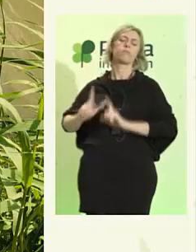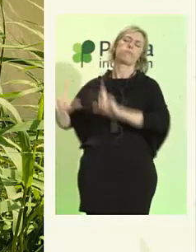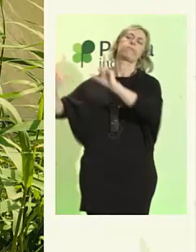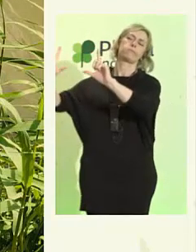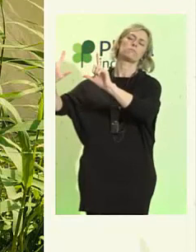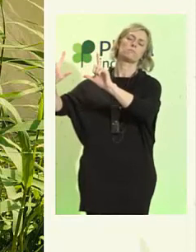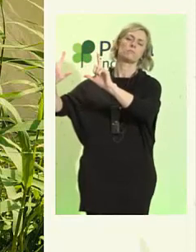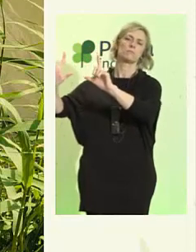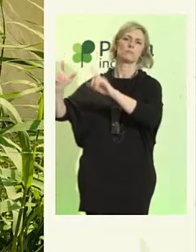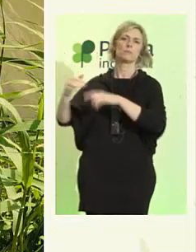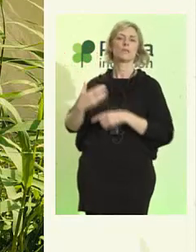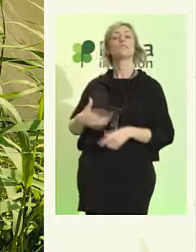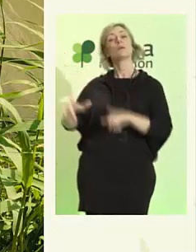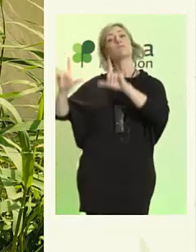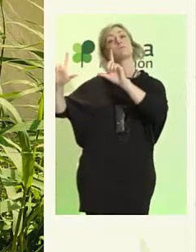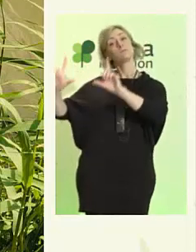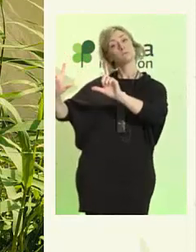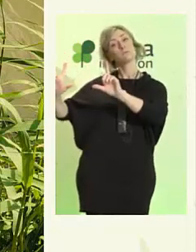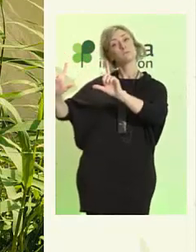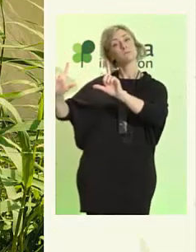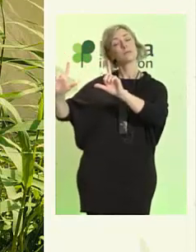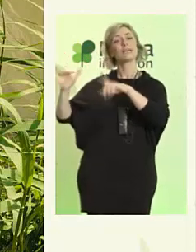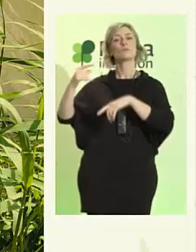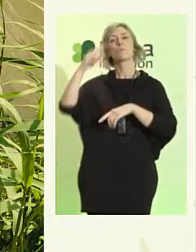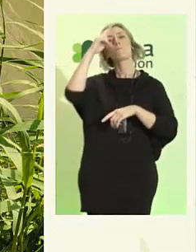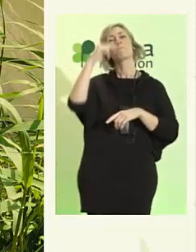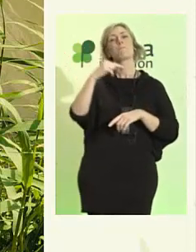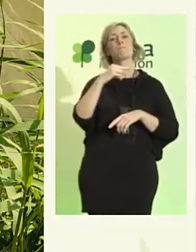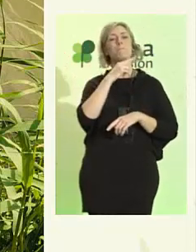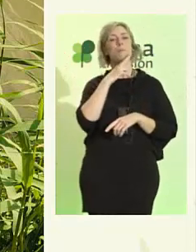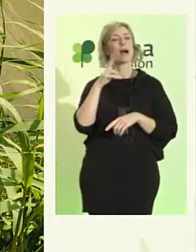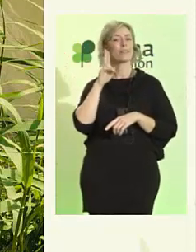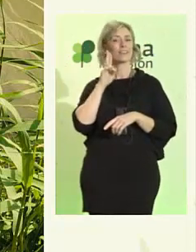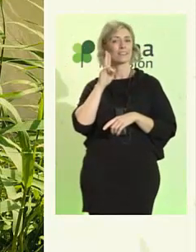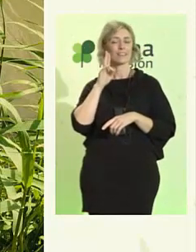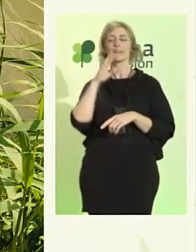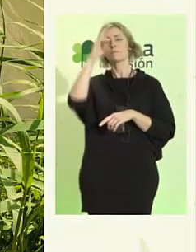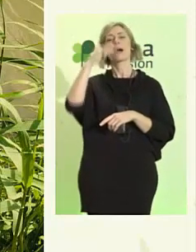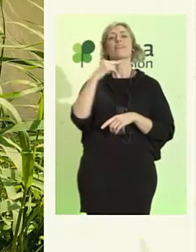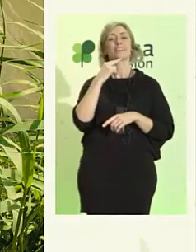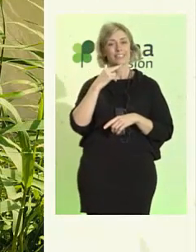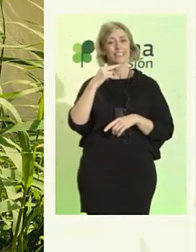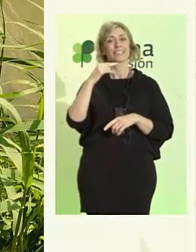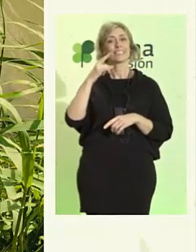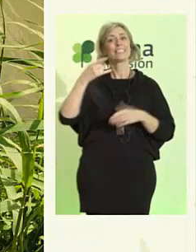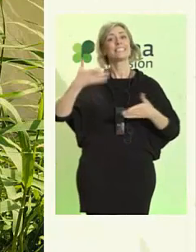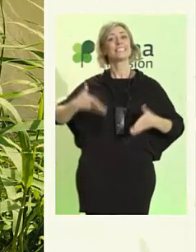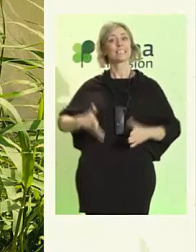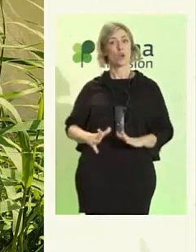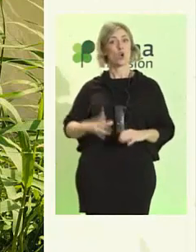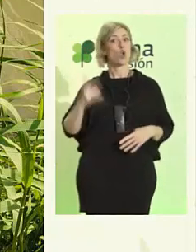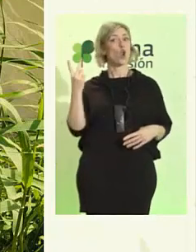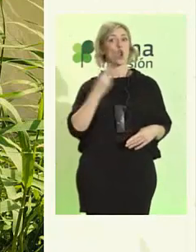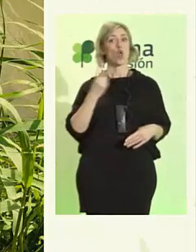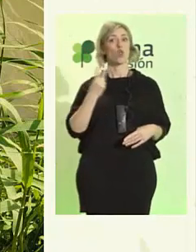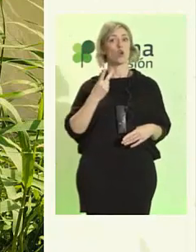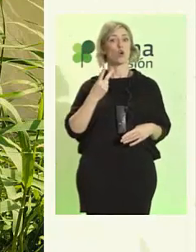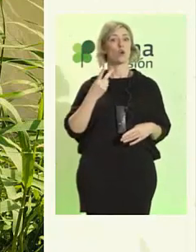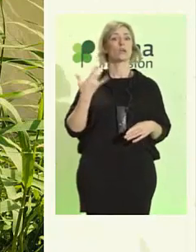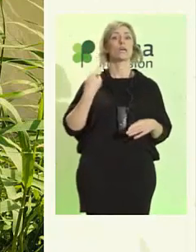Esta imagen es un padre y un hijo que se ahogaron cruzando el río grande,